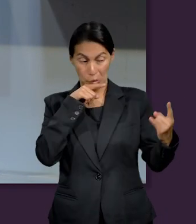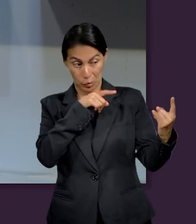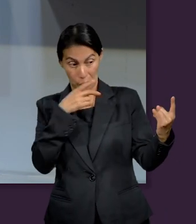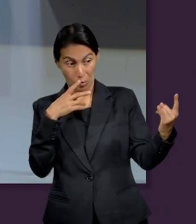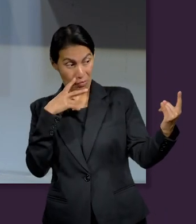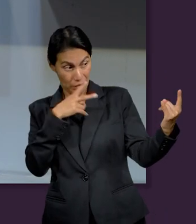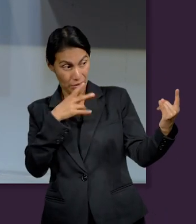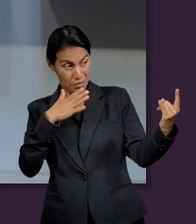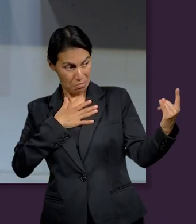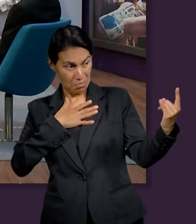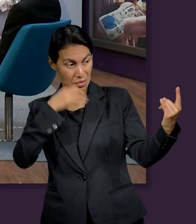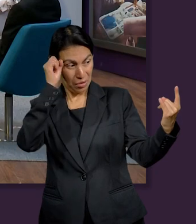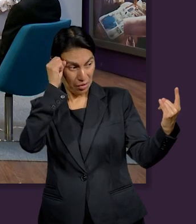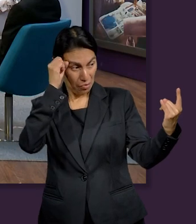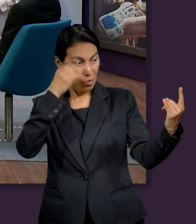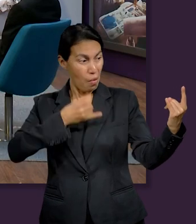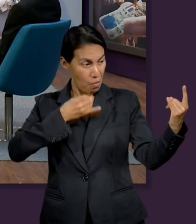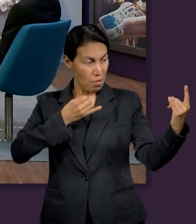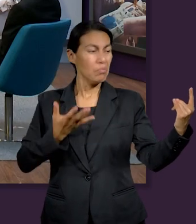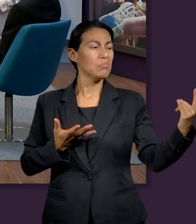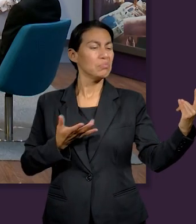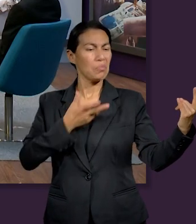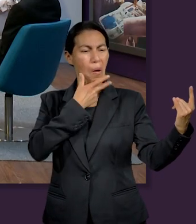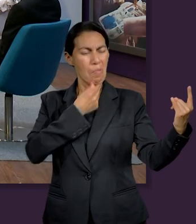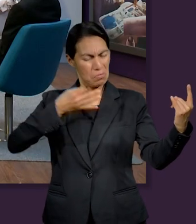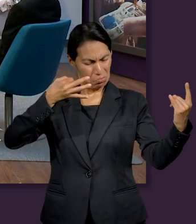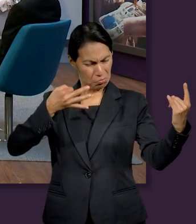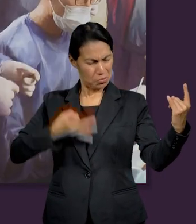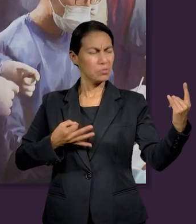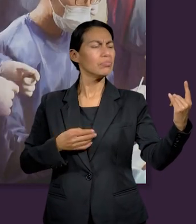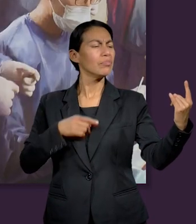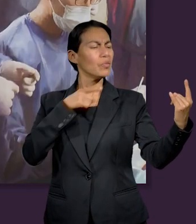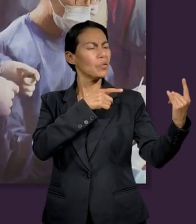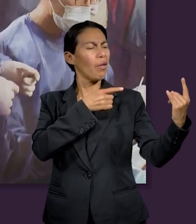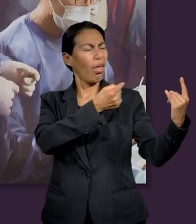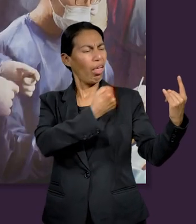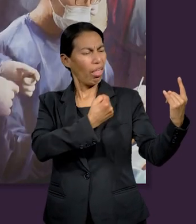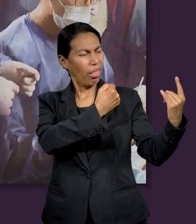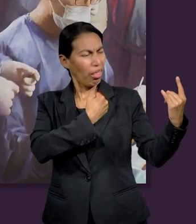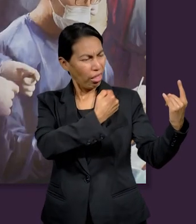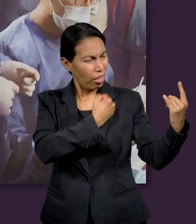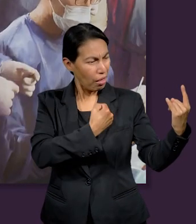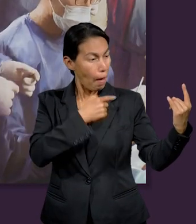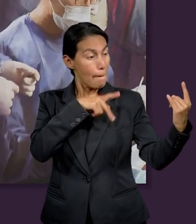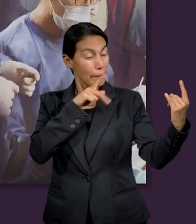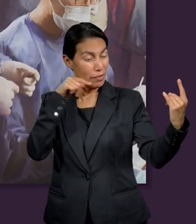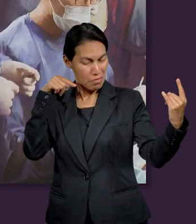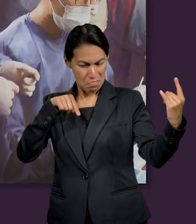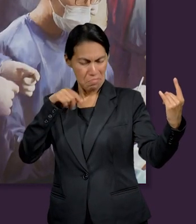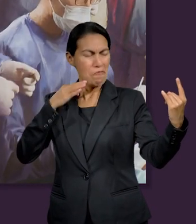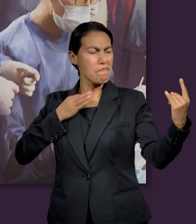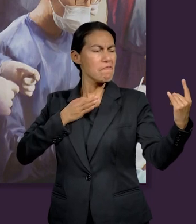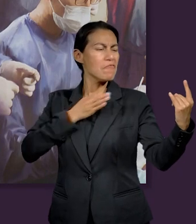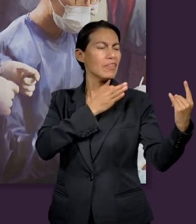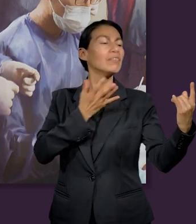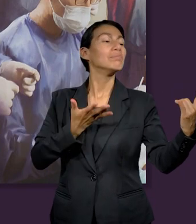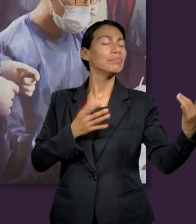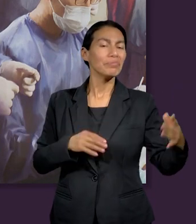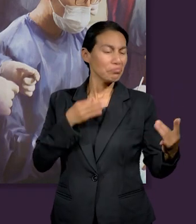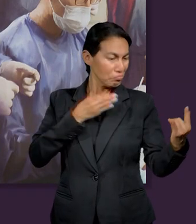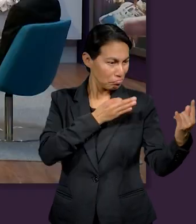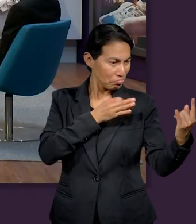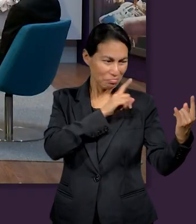checaste a mi siervo Job o sea es un hombre que tú lo has incitado a mucho pero él se ha mantenido